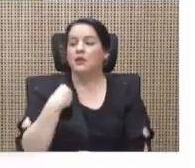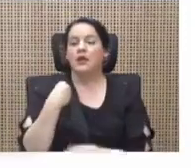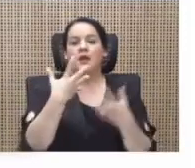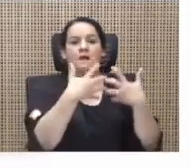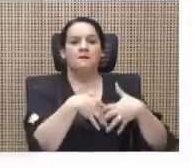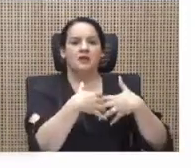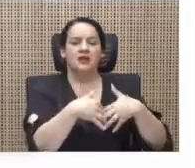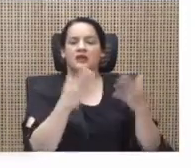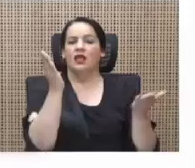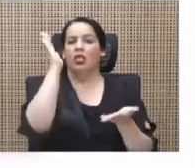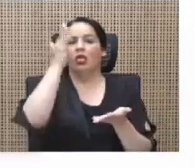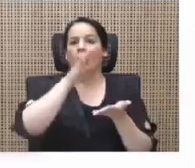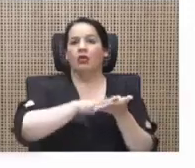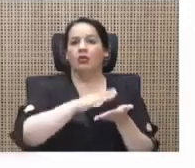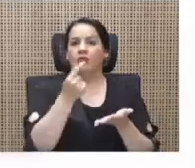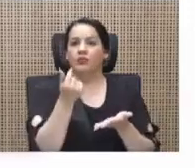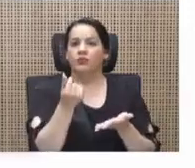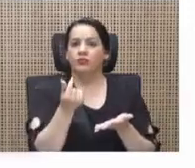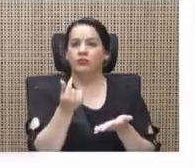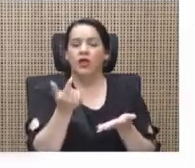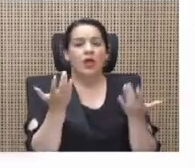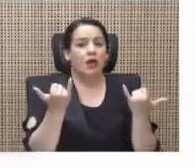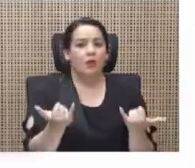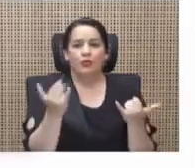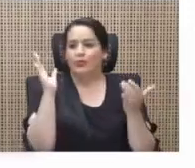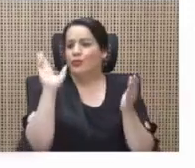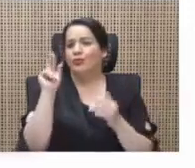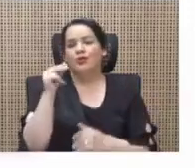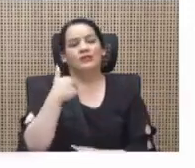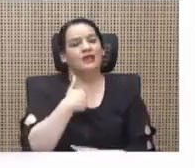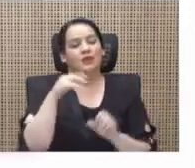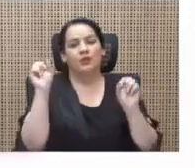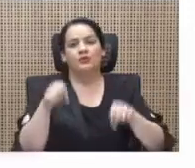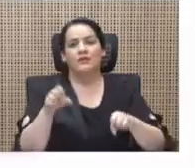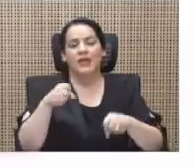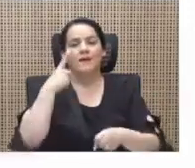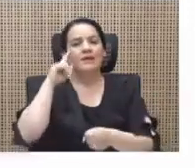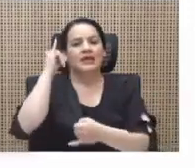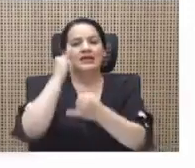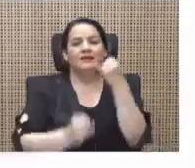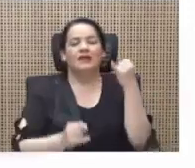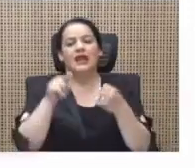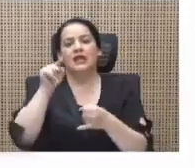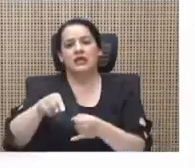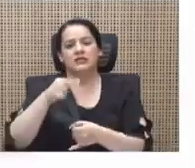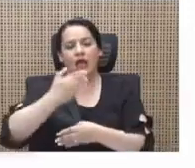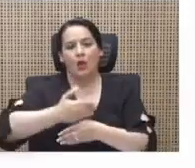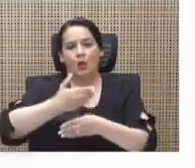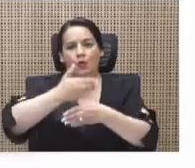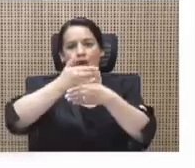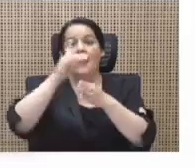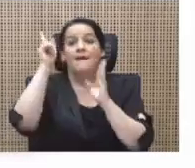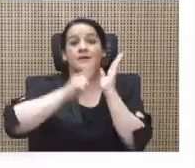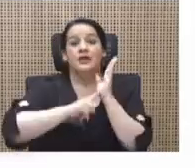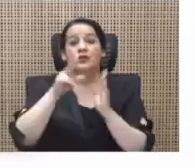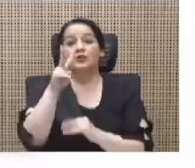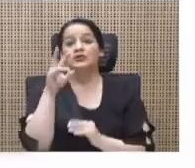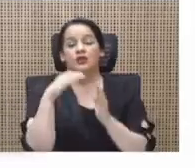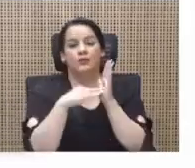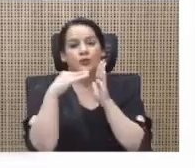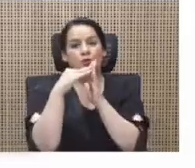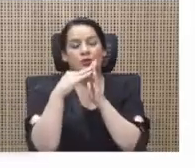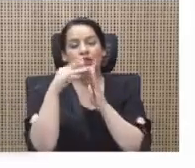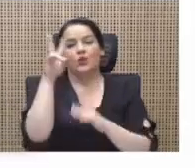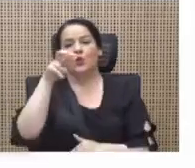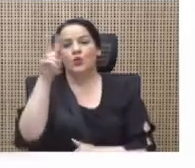quedó sin recursos y no tiene en este momento la capacidad para completar la obra que cuesta 1.200 millones de colones y que